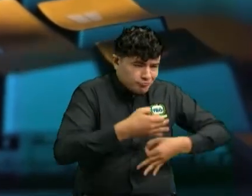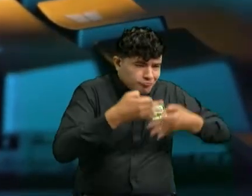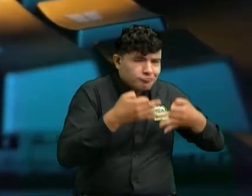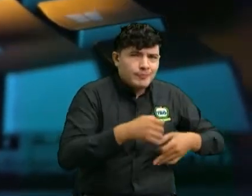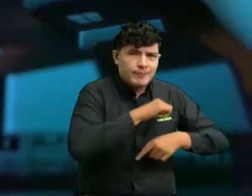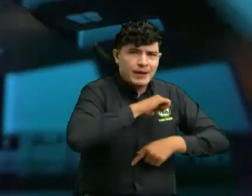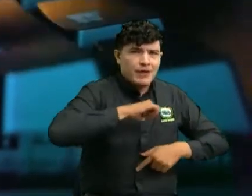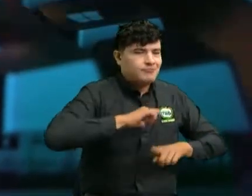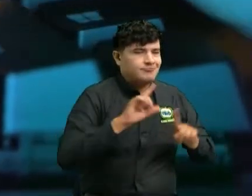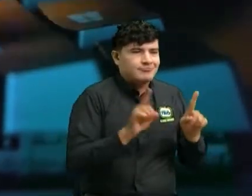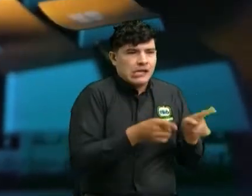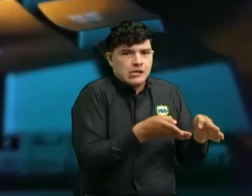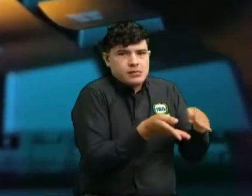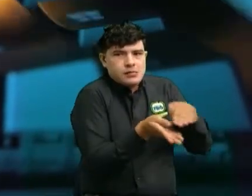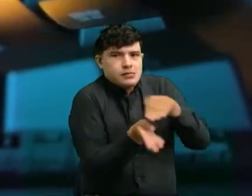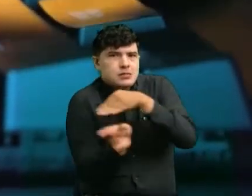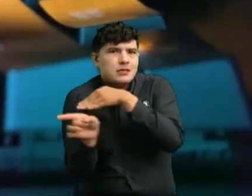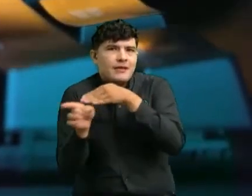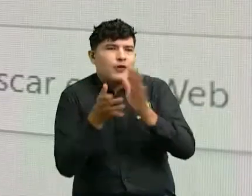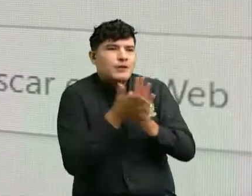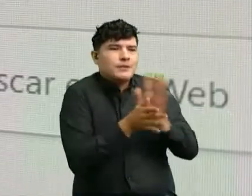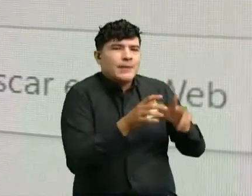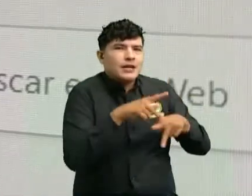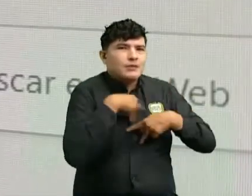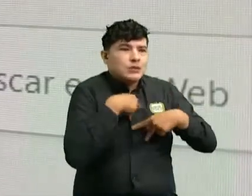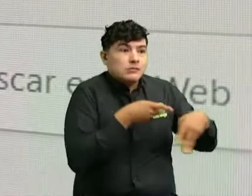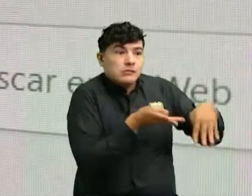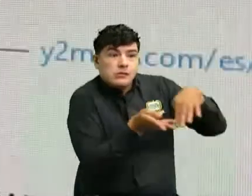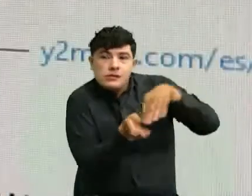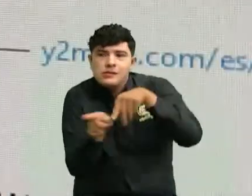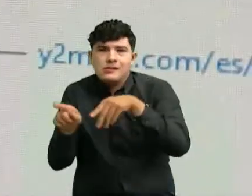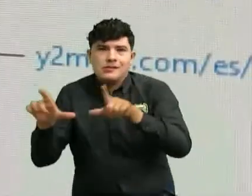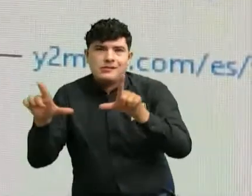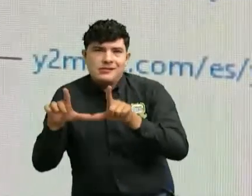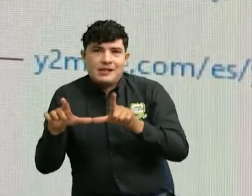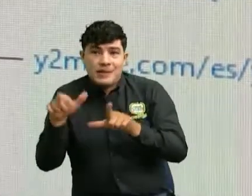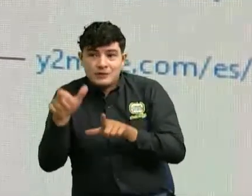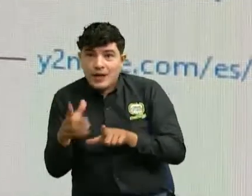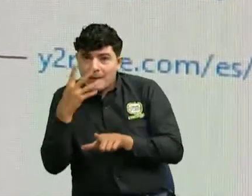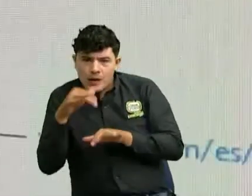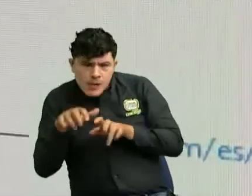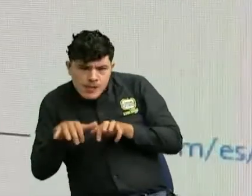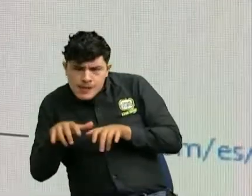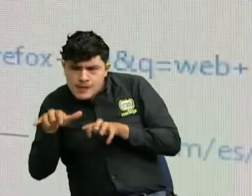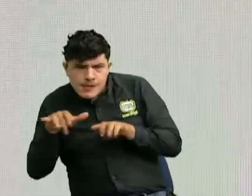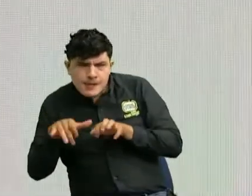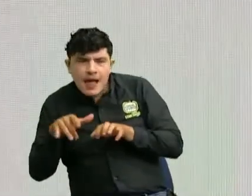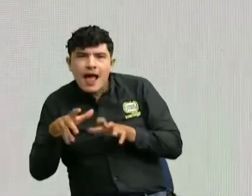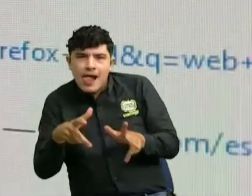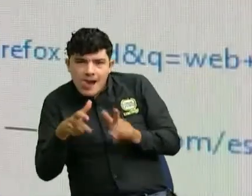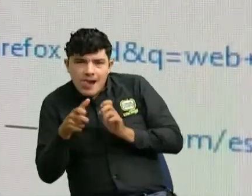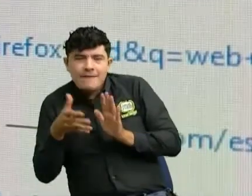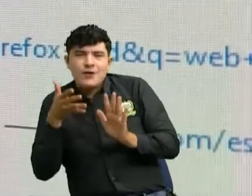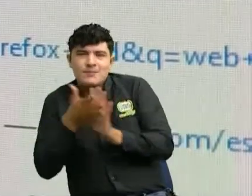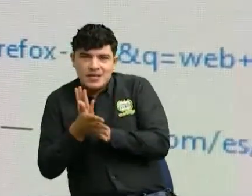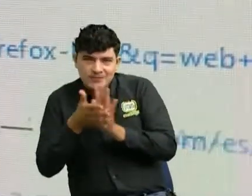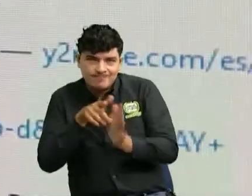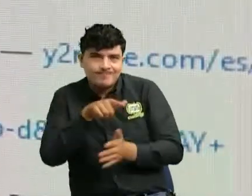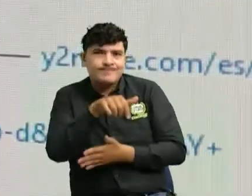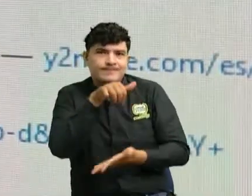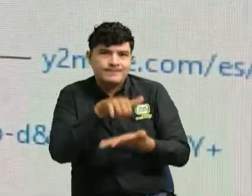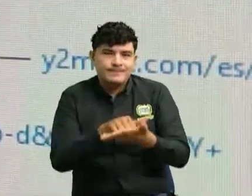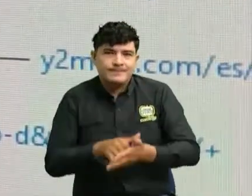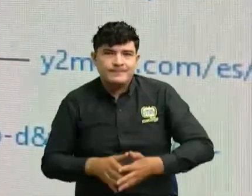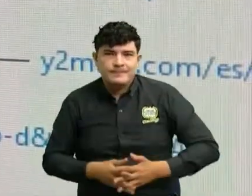dominio a otra máquina distinta de esta forma el usuario accederá en su explorador de internet a la página web que el atacante haya